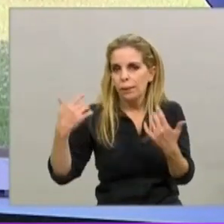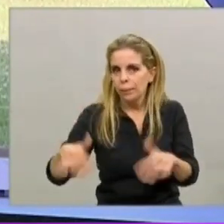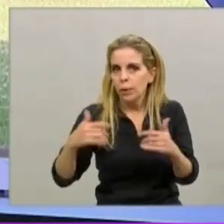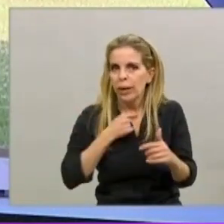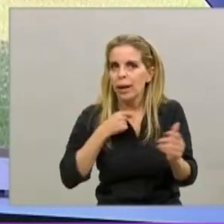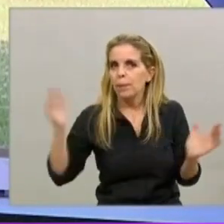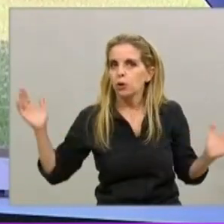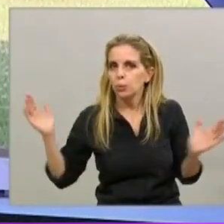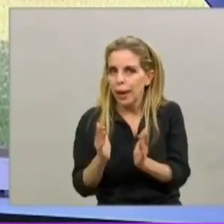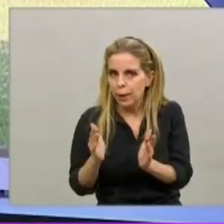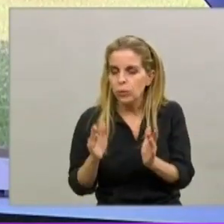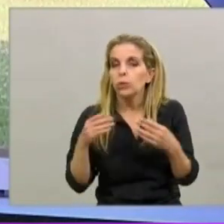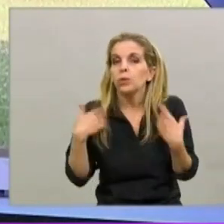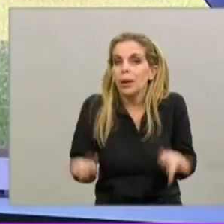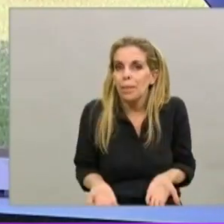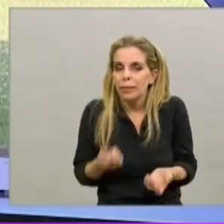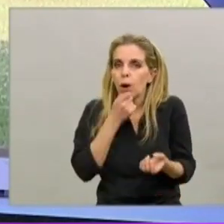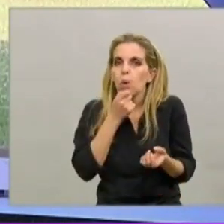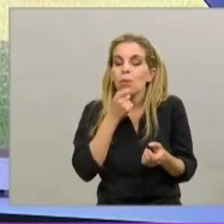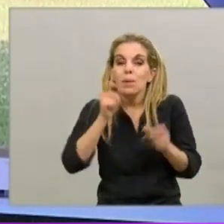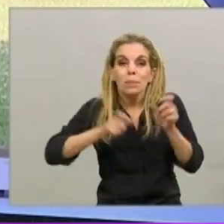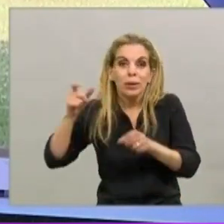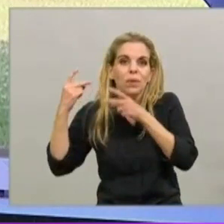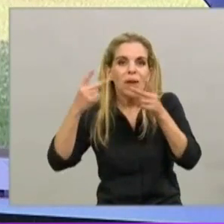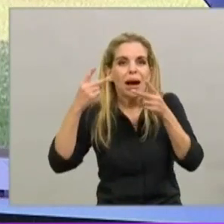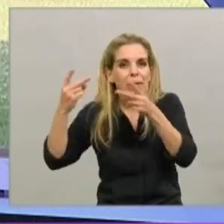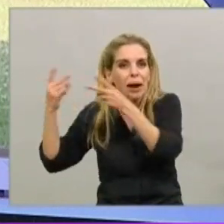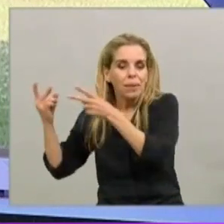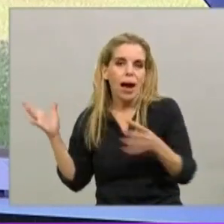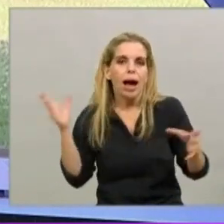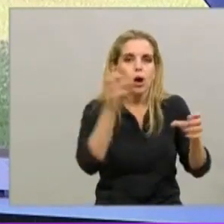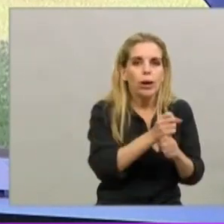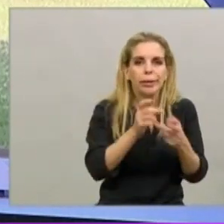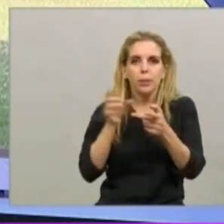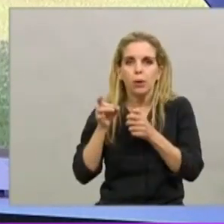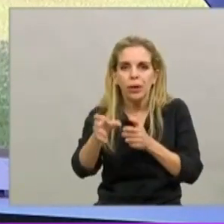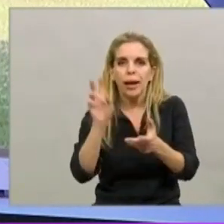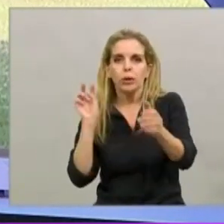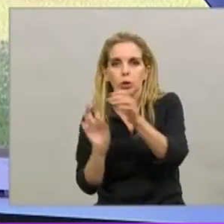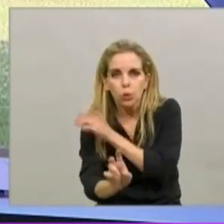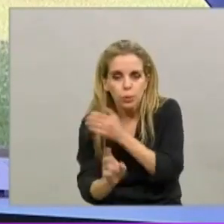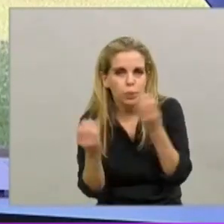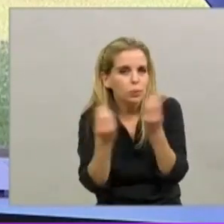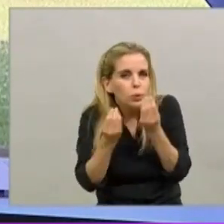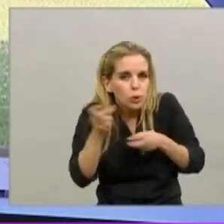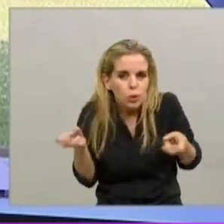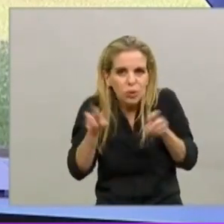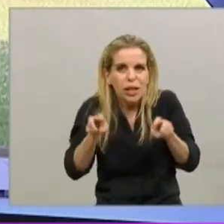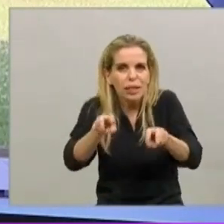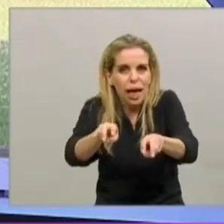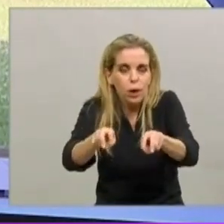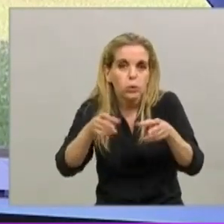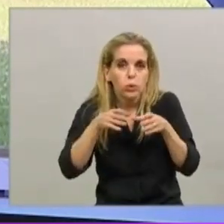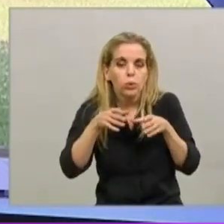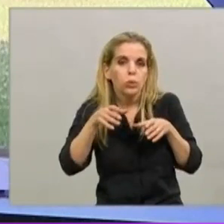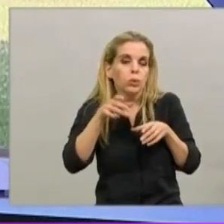Y cuando viaja mucha gente, el transporte público pasa a ser un lugar de riesgo, porque viaja mucha gente junta en un lugar cerrado. Y